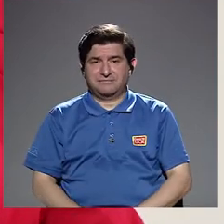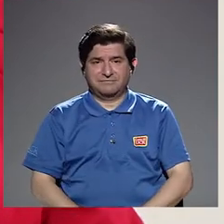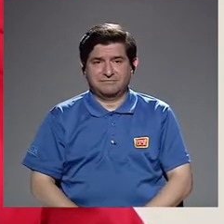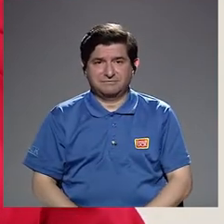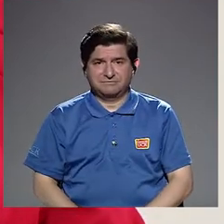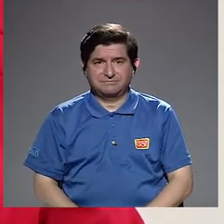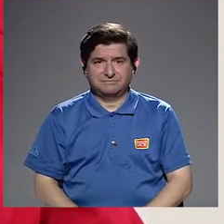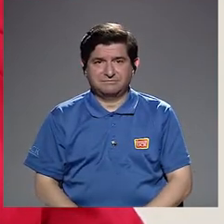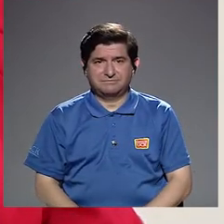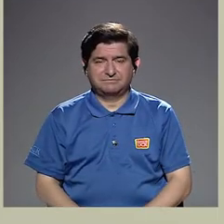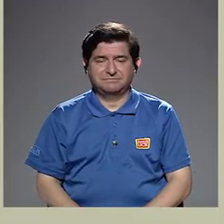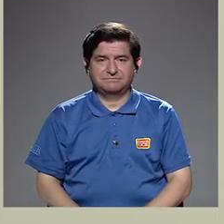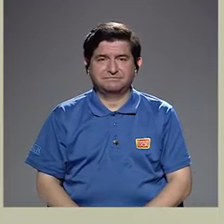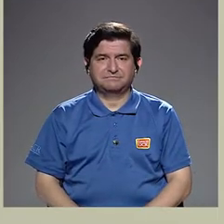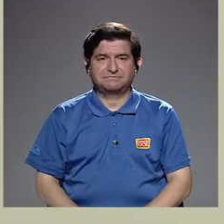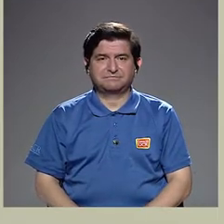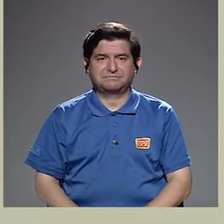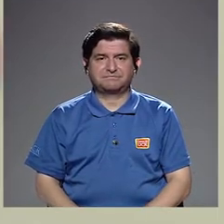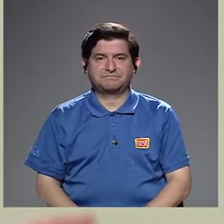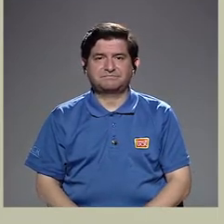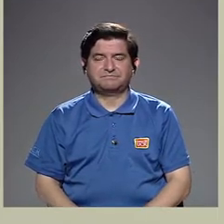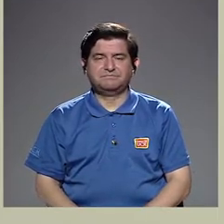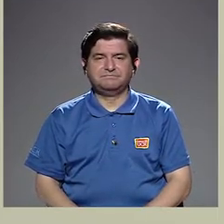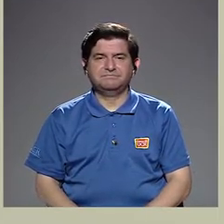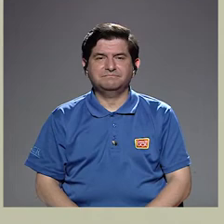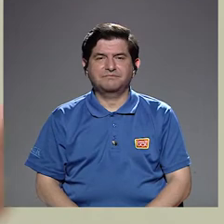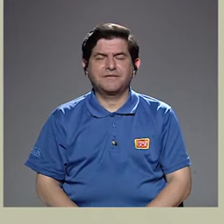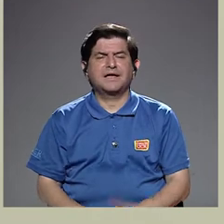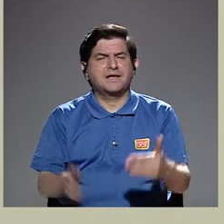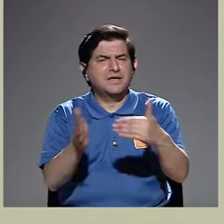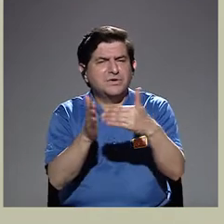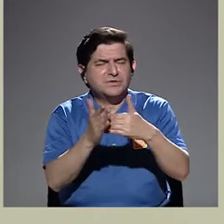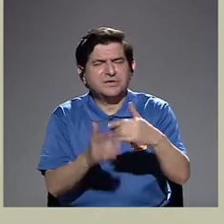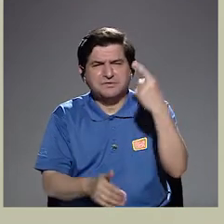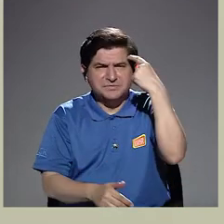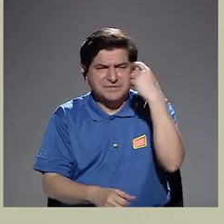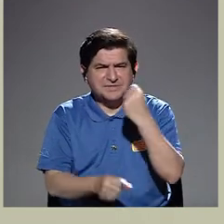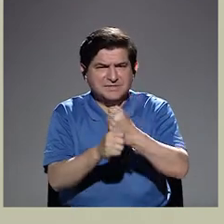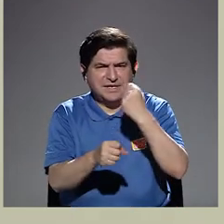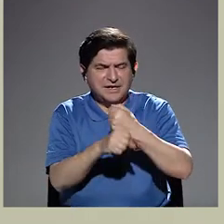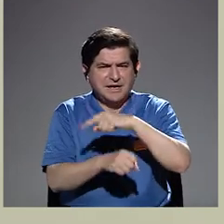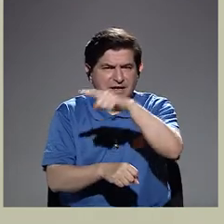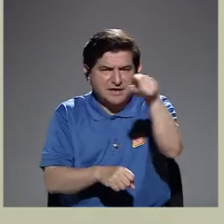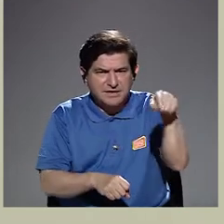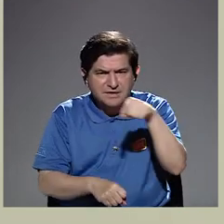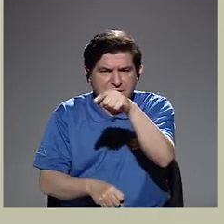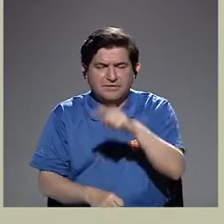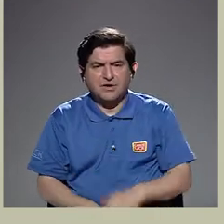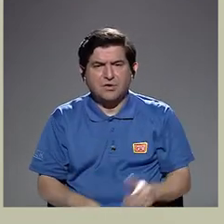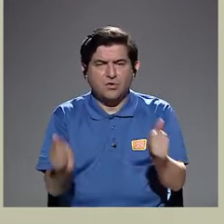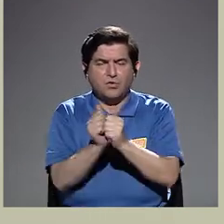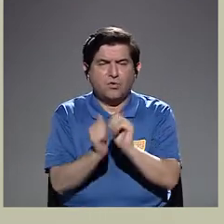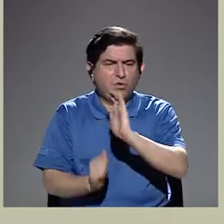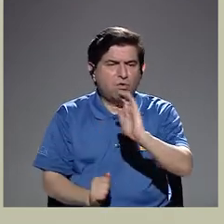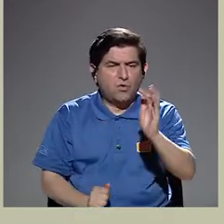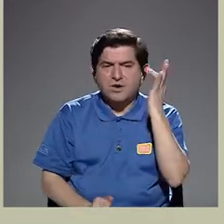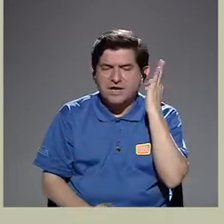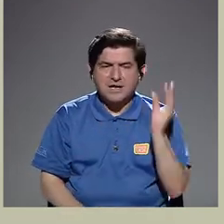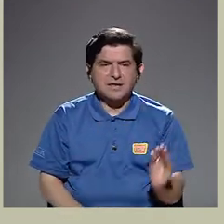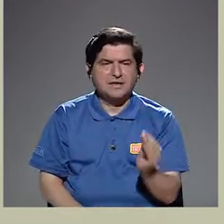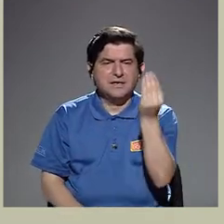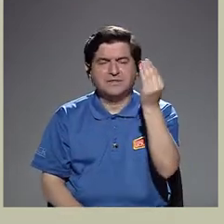responsabilidad. Y, bueno, y retomando, digamos, un poco el trabajo que ustedes hacen, digamos, con las niñas y con las